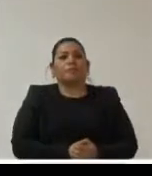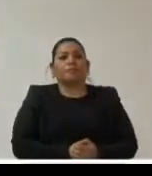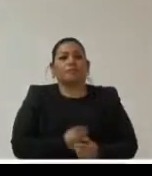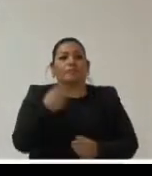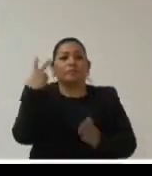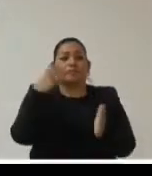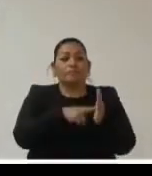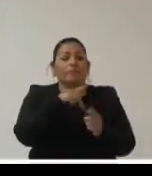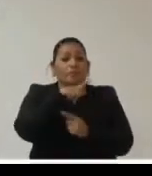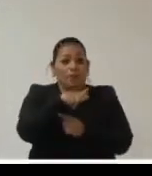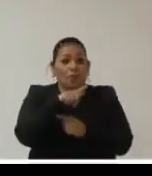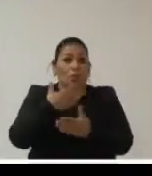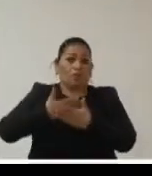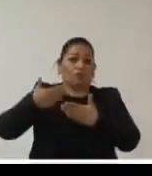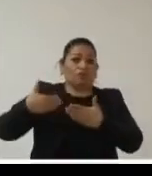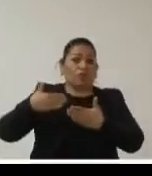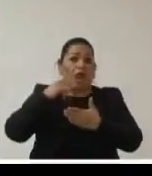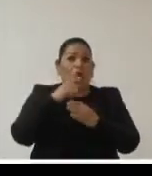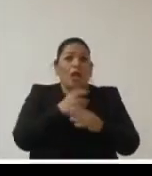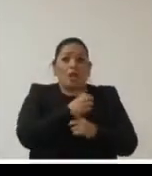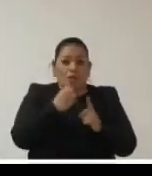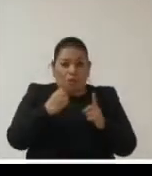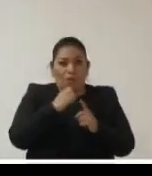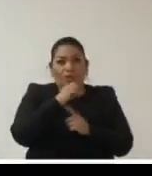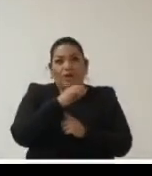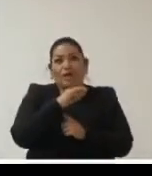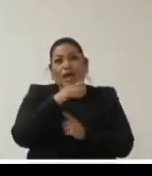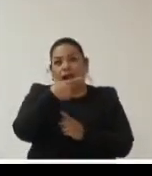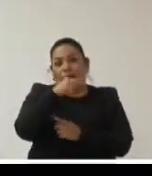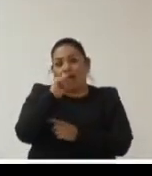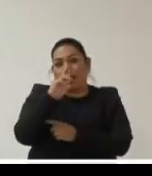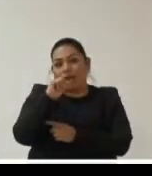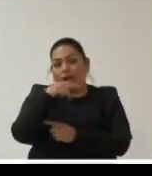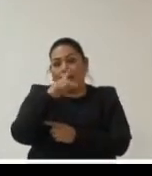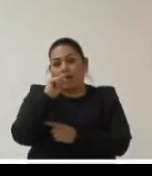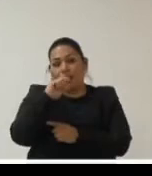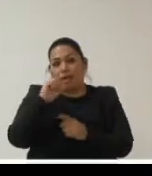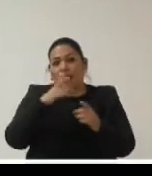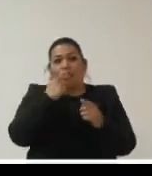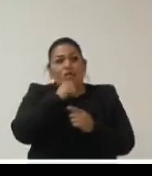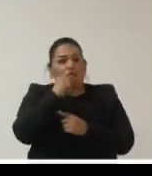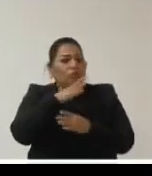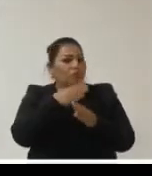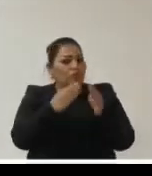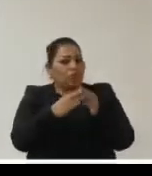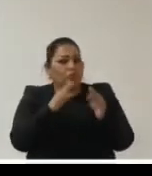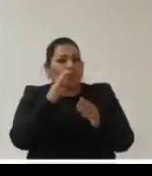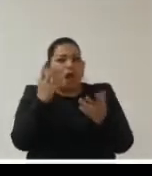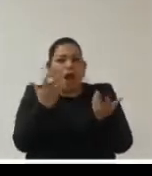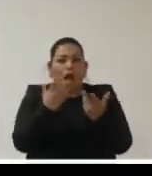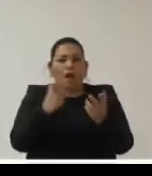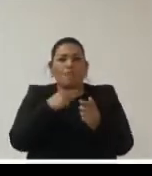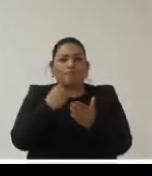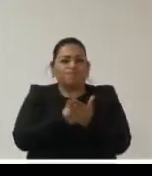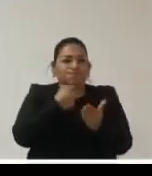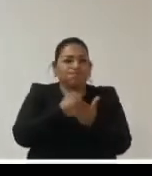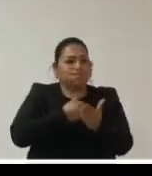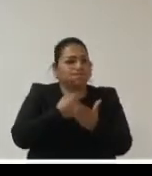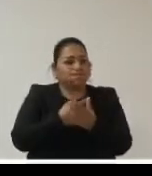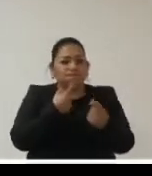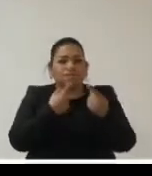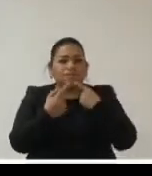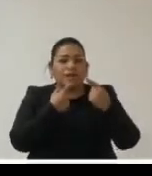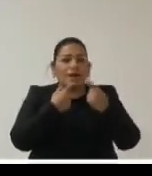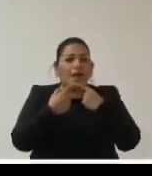año 2016 el organismo garante del Estado de México el Infoem ha venido materializando este ejercicio de diálogo